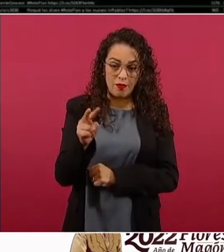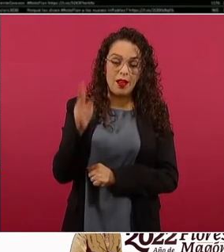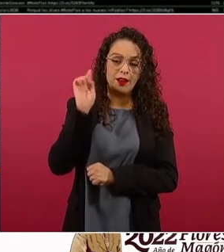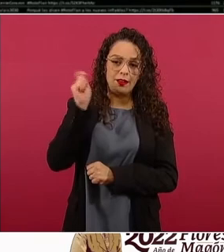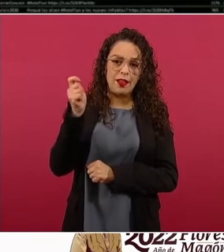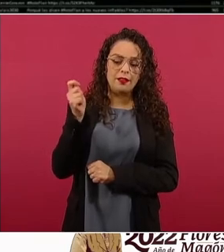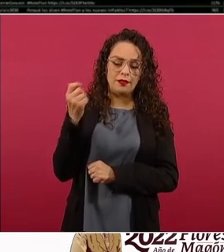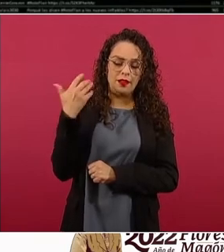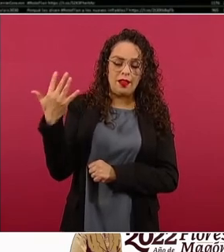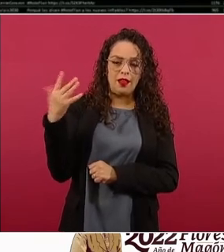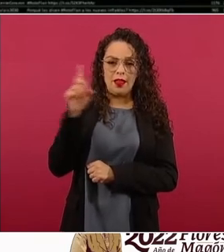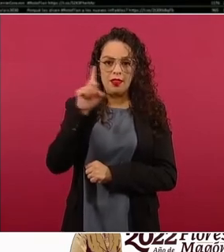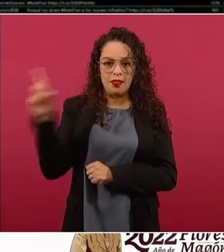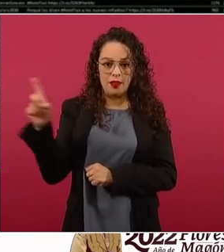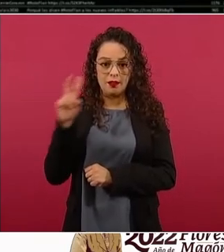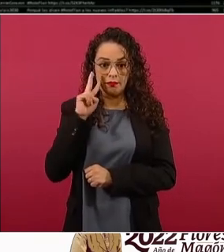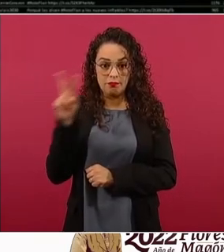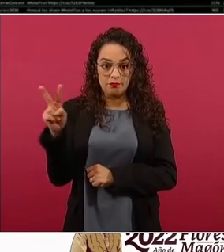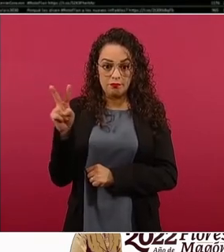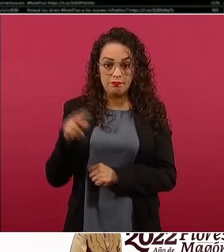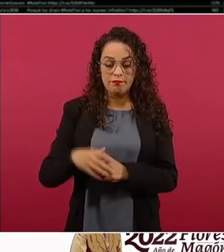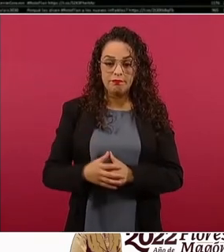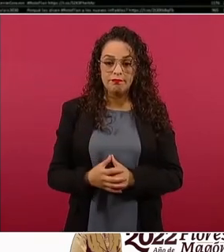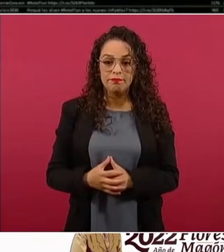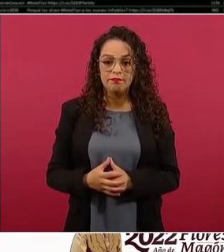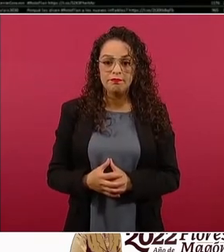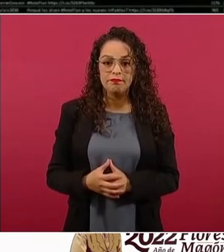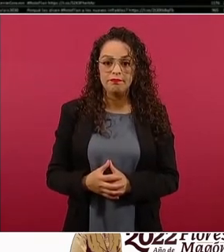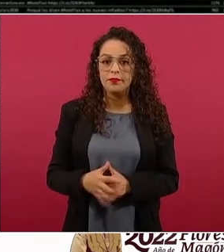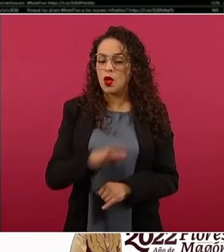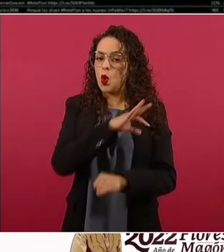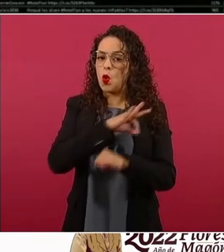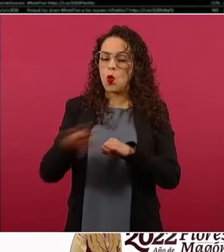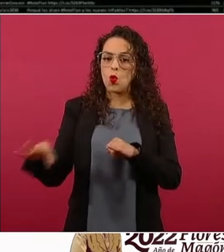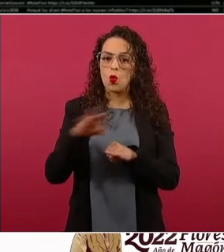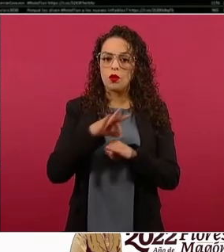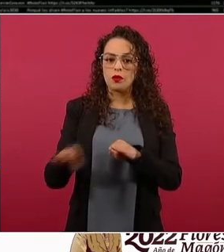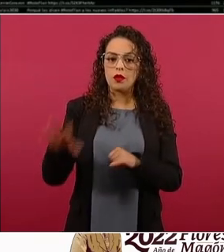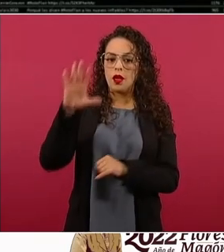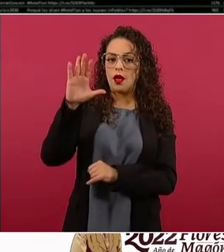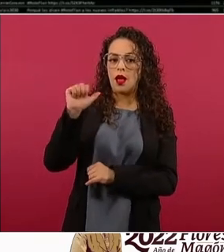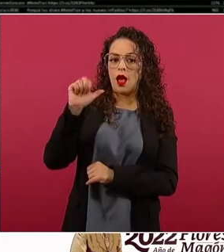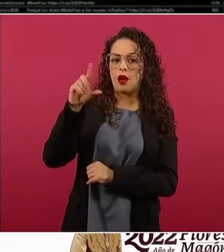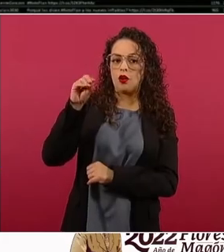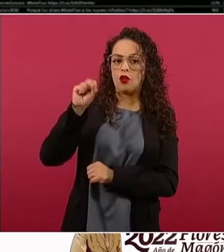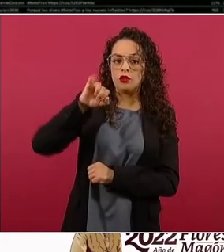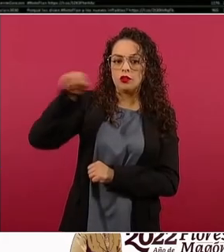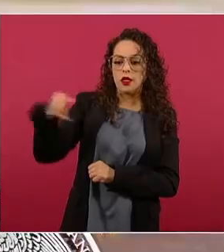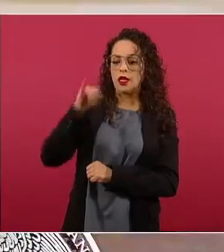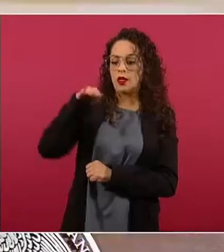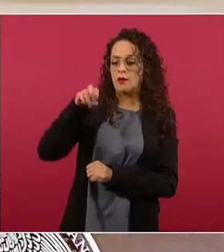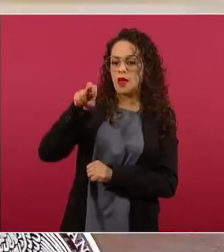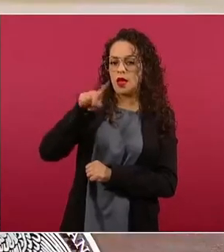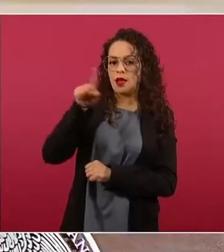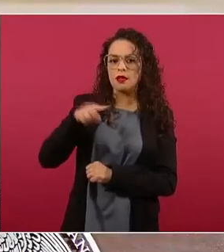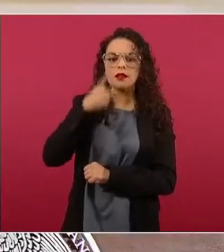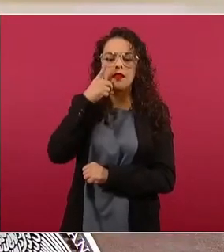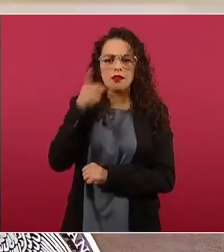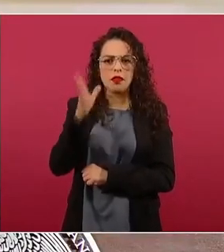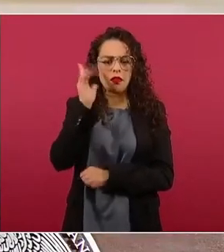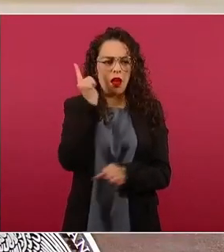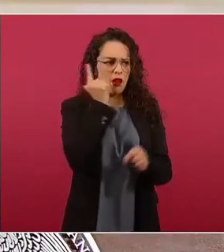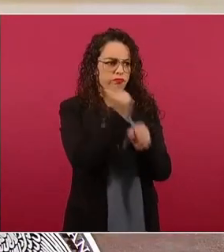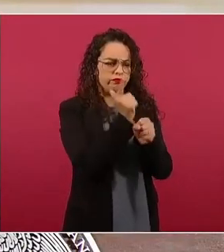cuentas con mayor alcance. Y por último, Carlos Jiménez nos dice que se detectaron varias